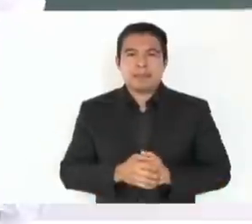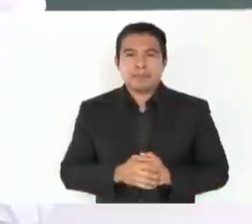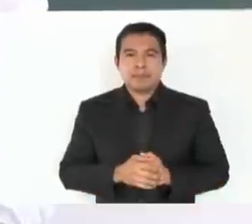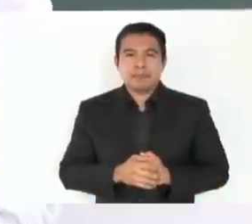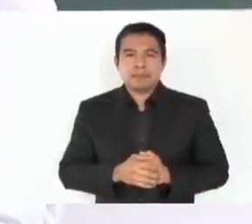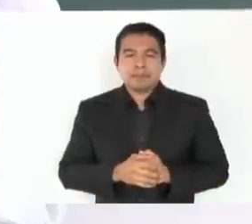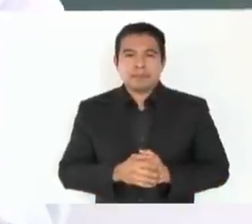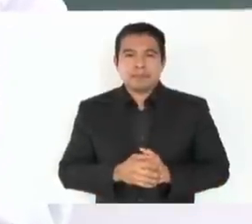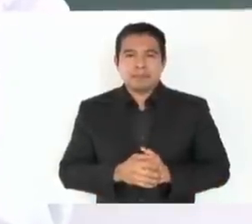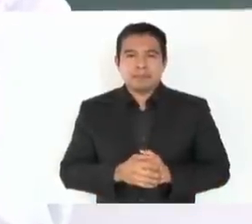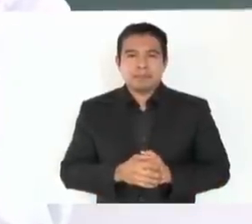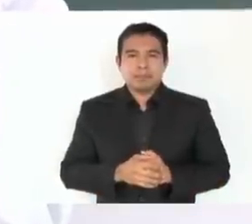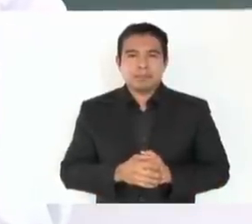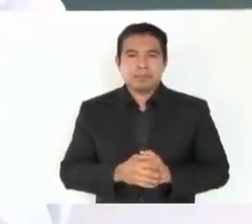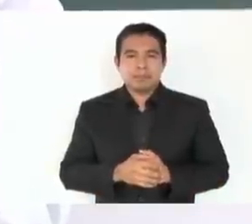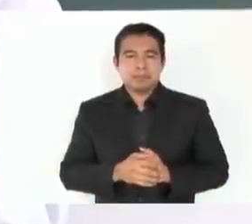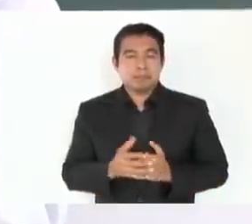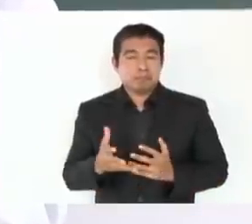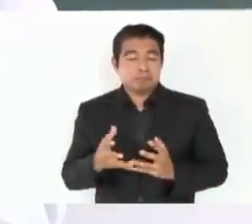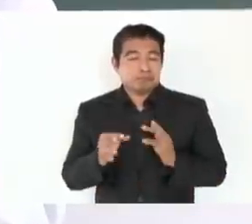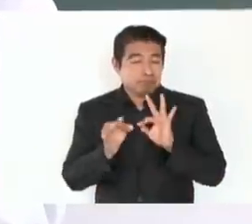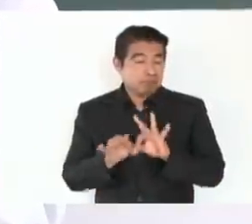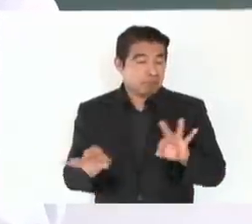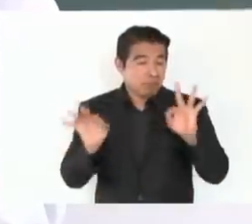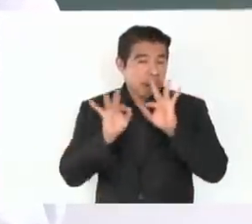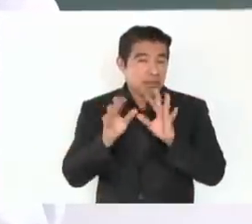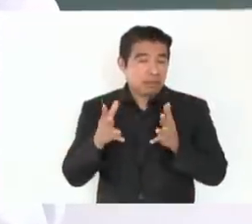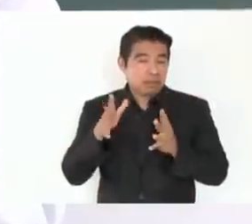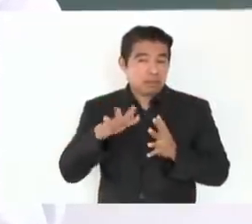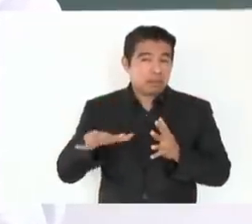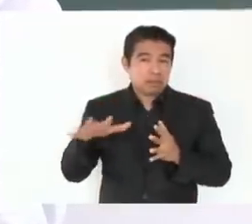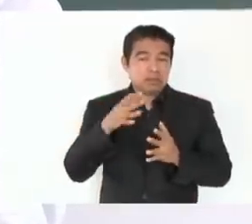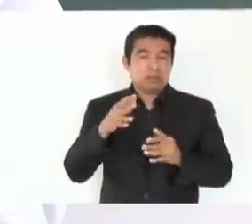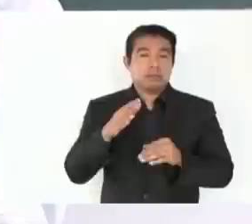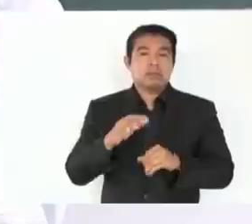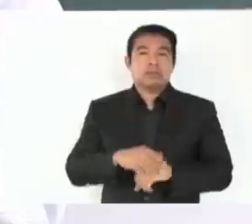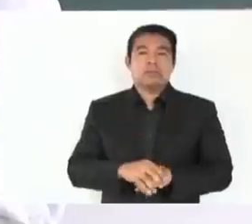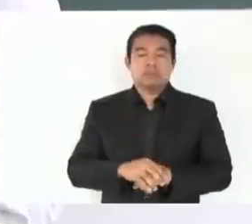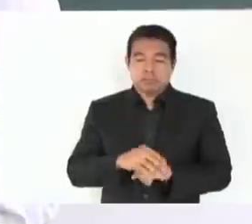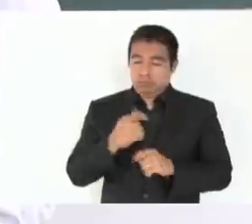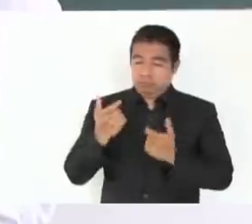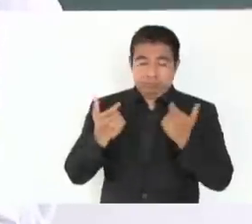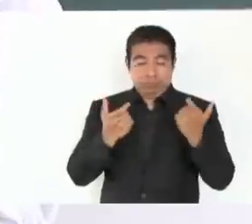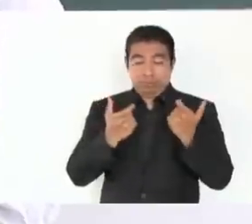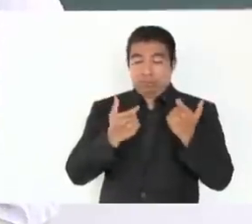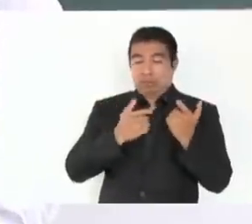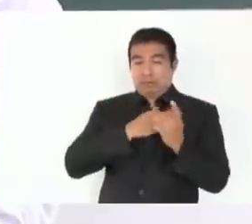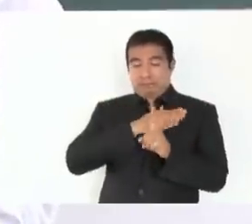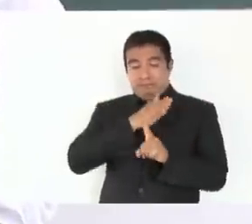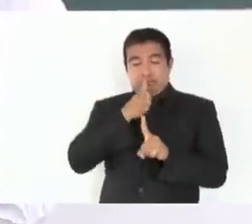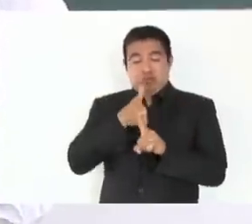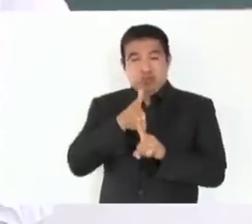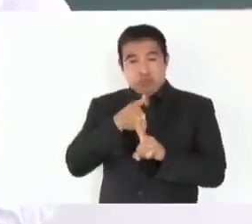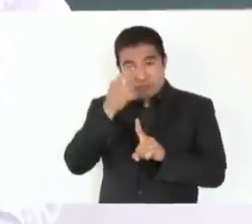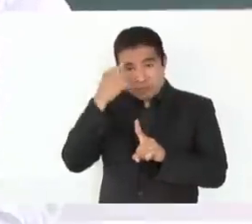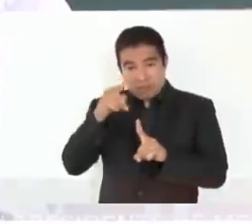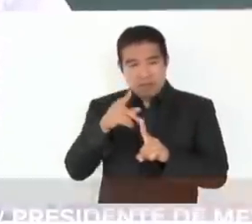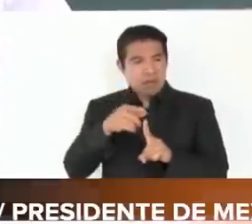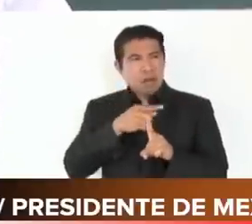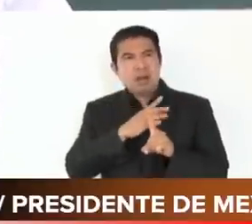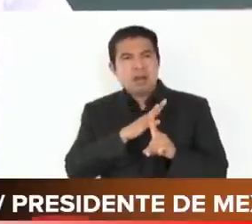tan importante, destinando tantos recursos del presupuesto y